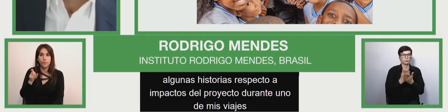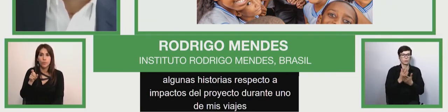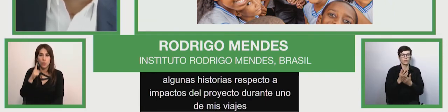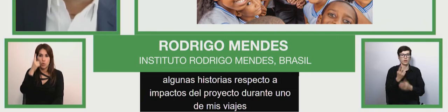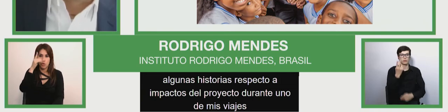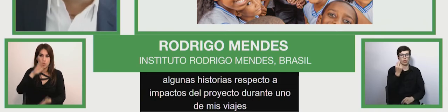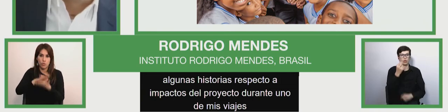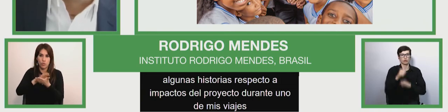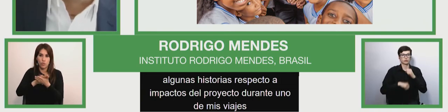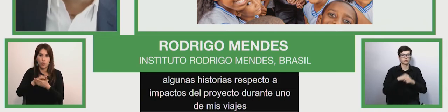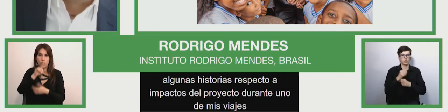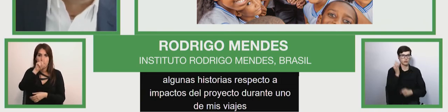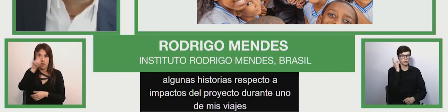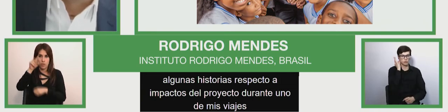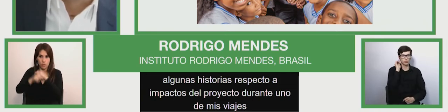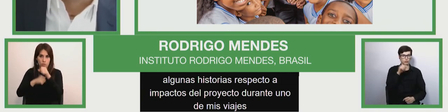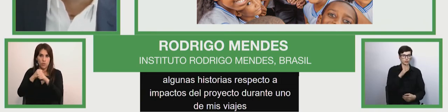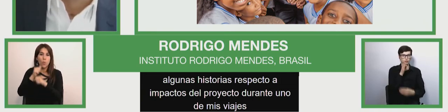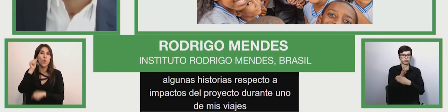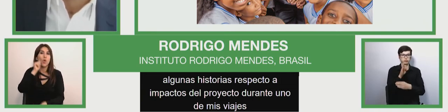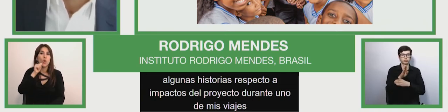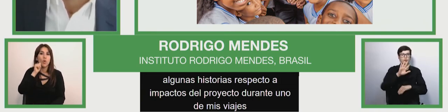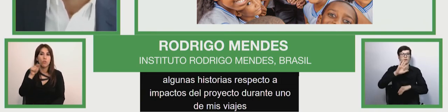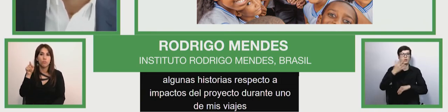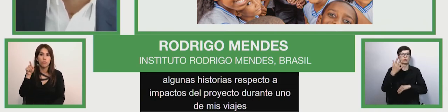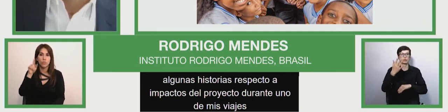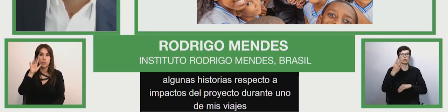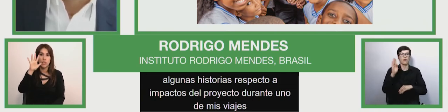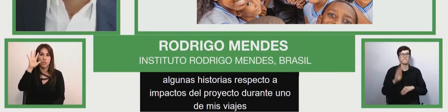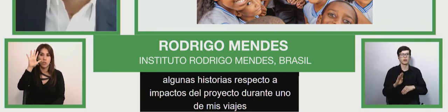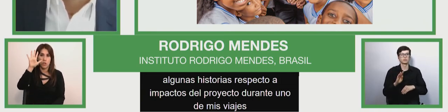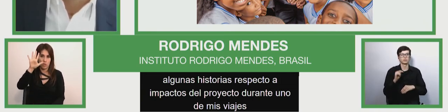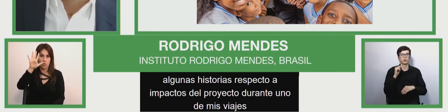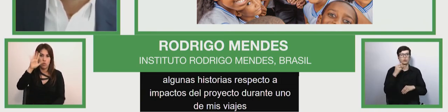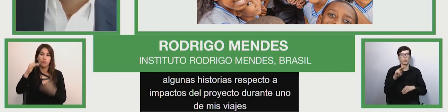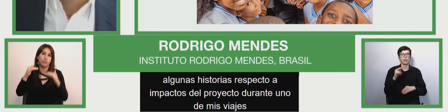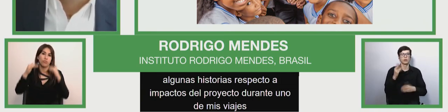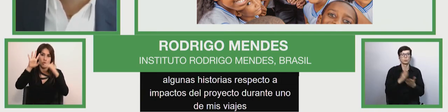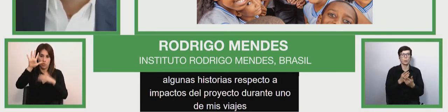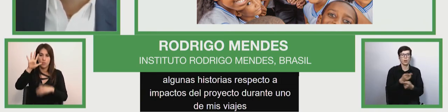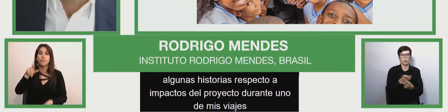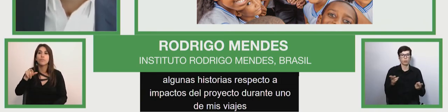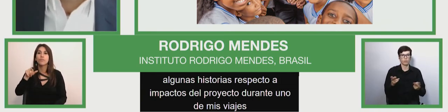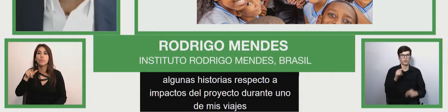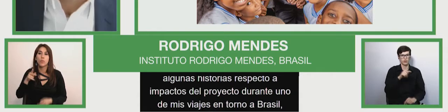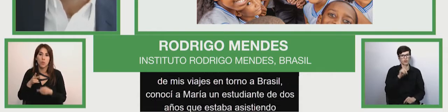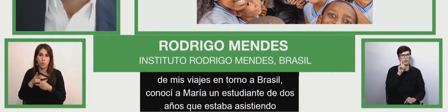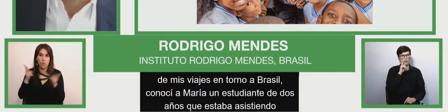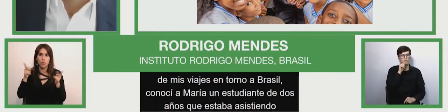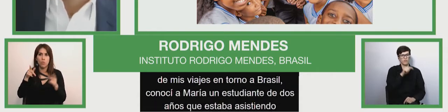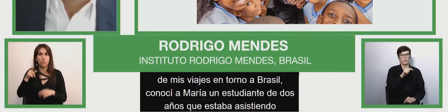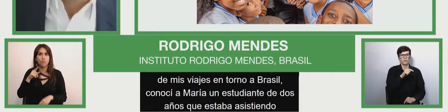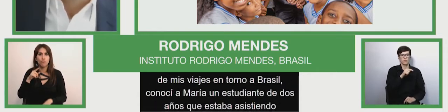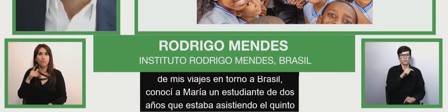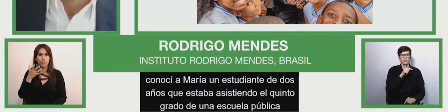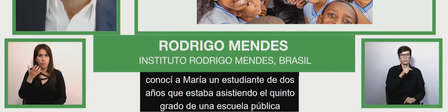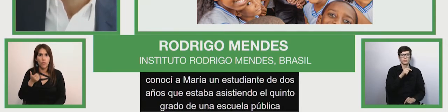años que estaba asistiendo el quinto grado de una escuela pública María tenía un